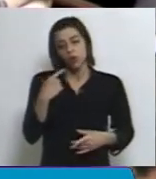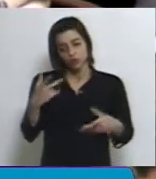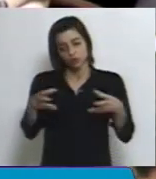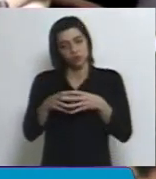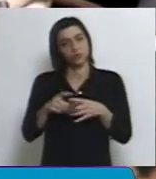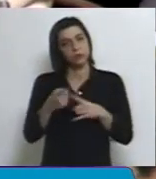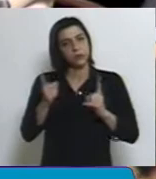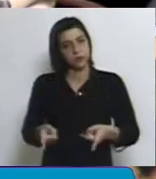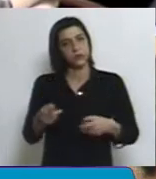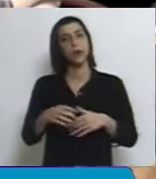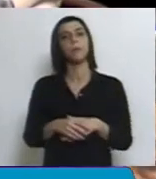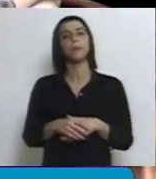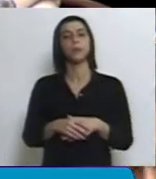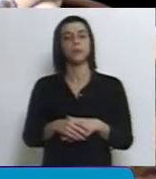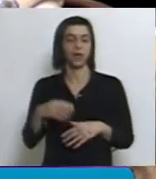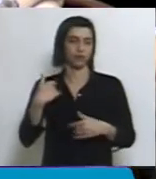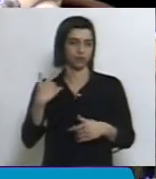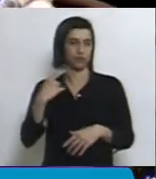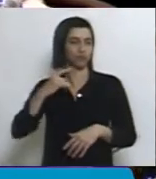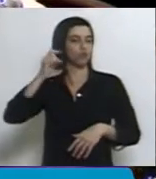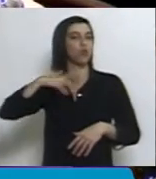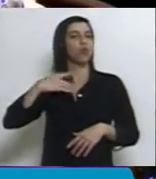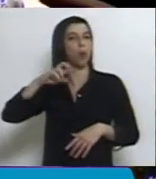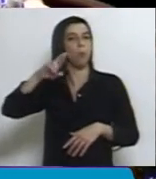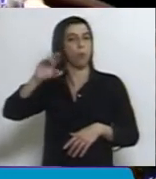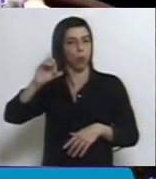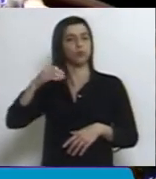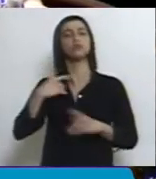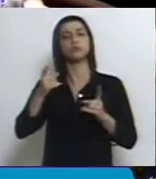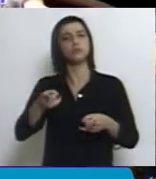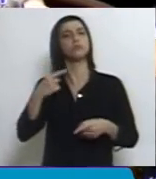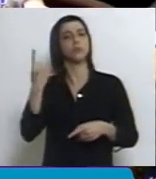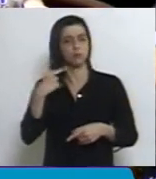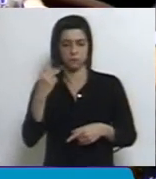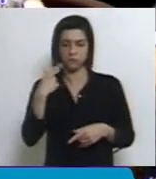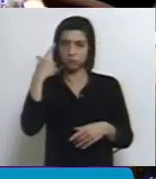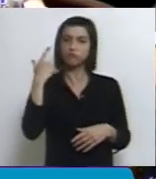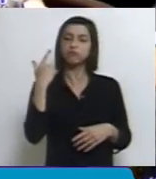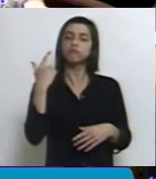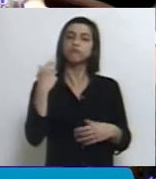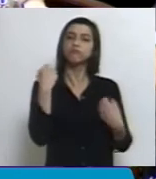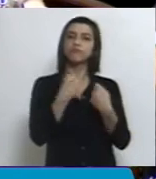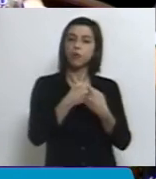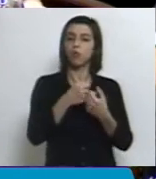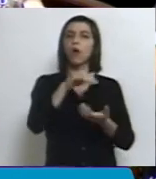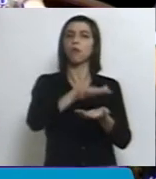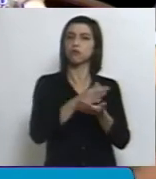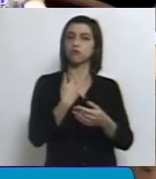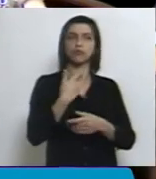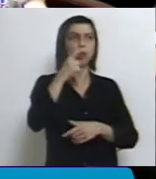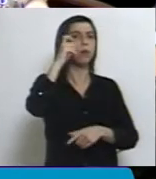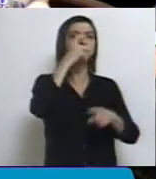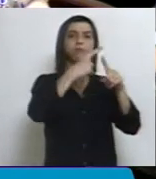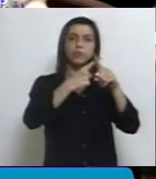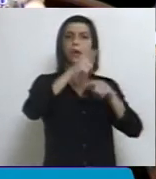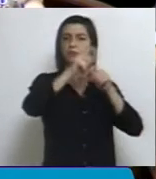bloque de Unión Pro a este nuevo régimen previsional especial para los ex soldados combatientes